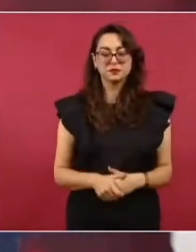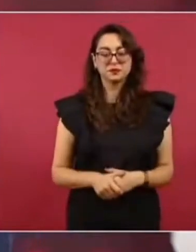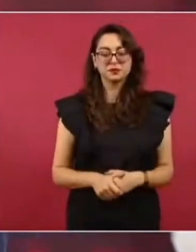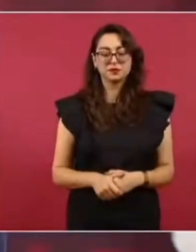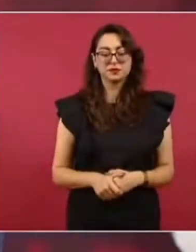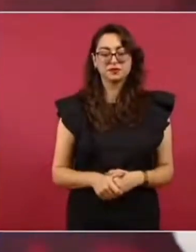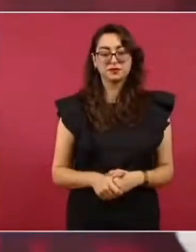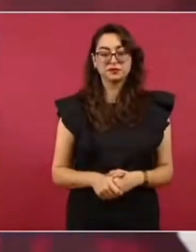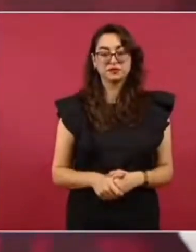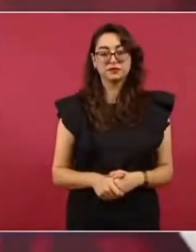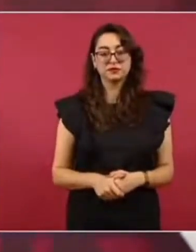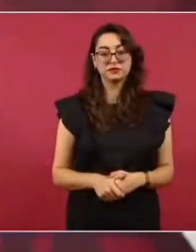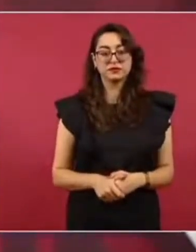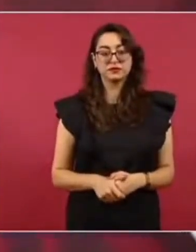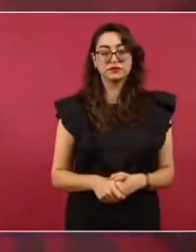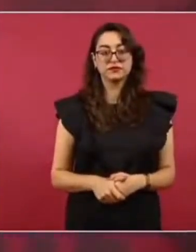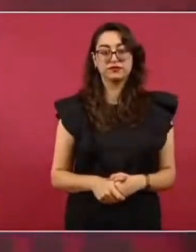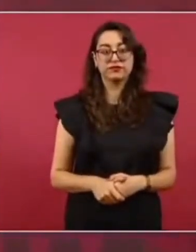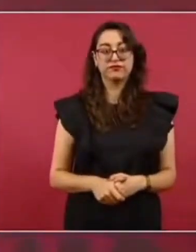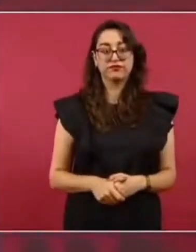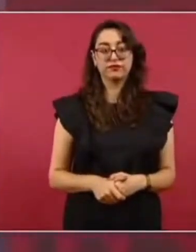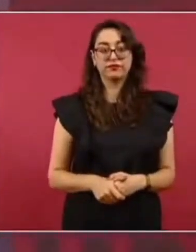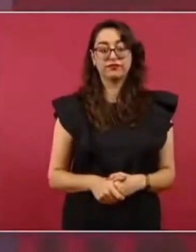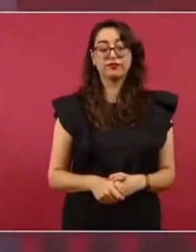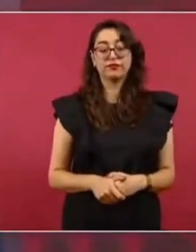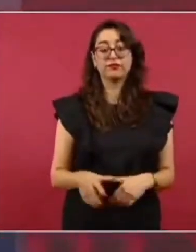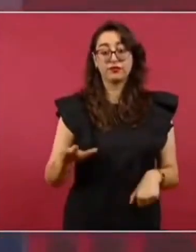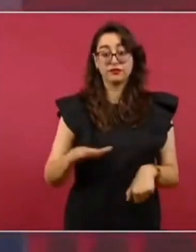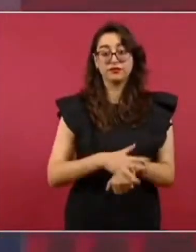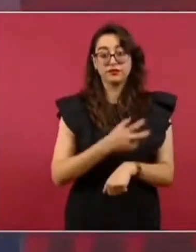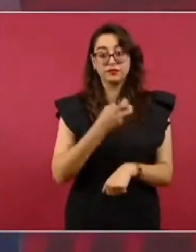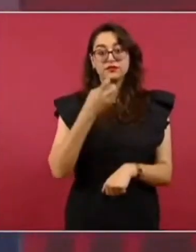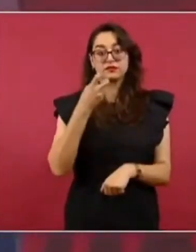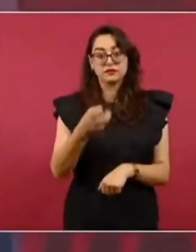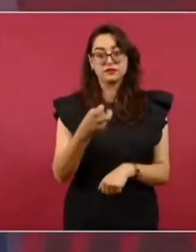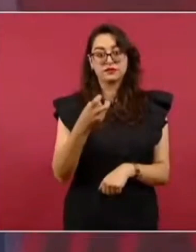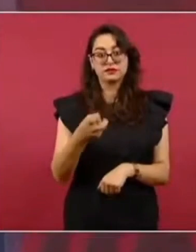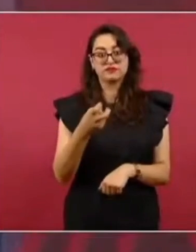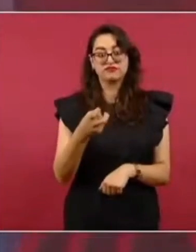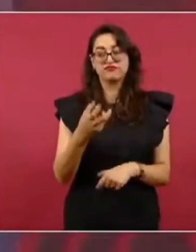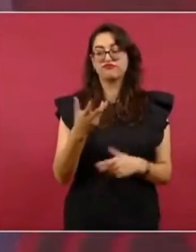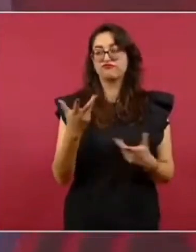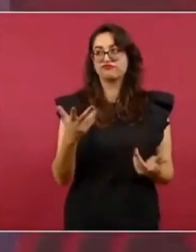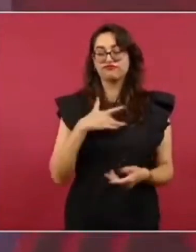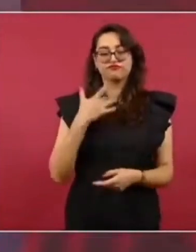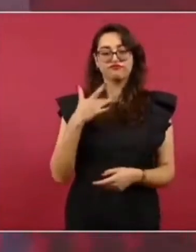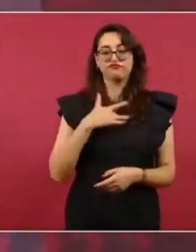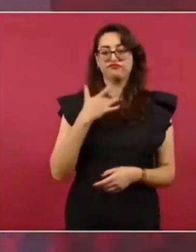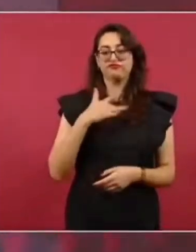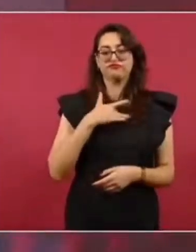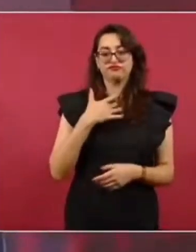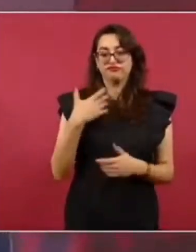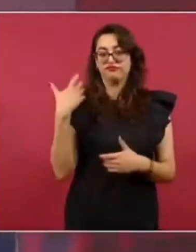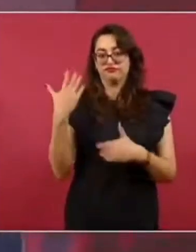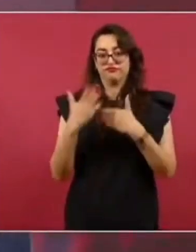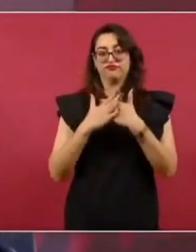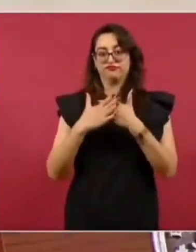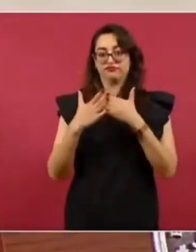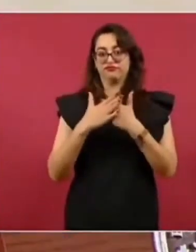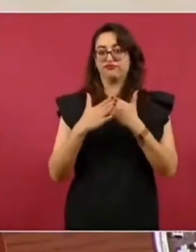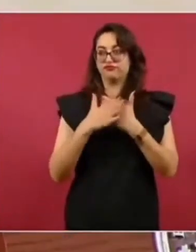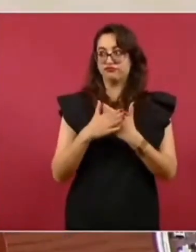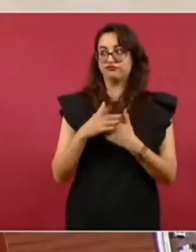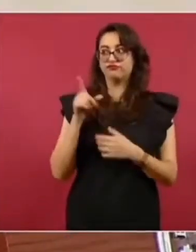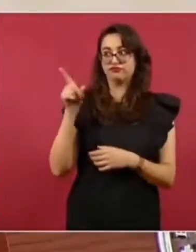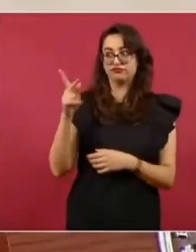por eso sentimos que hace falta una reforma en el Poder